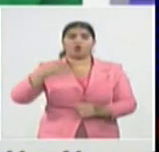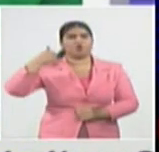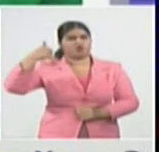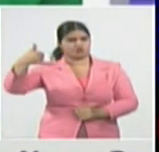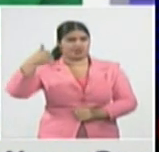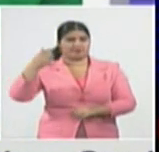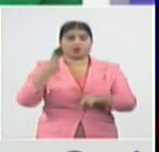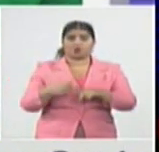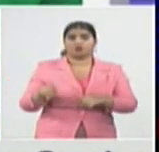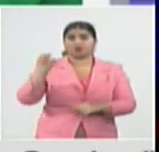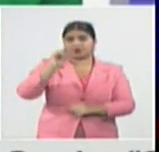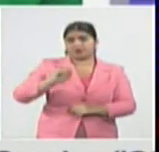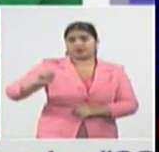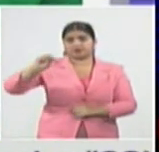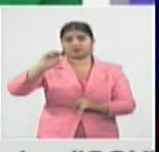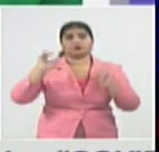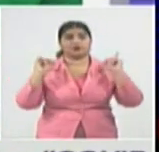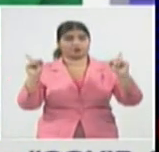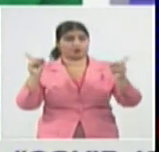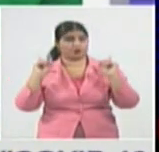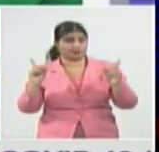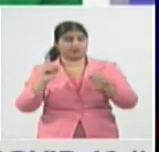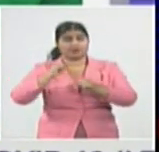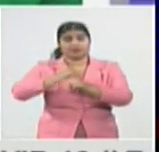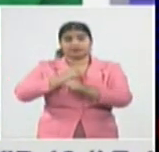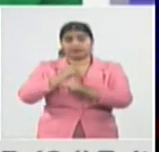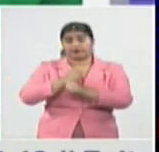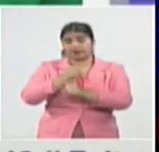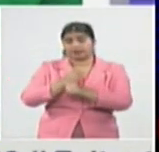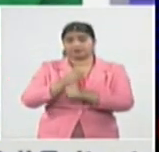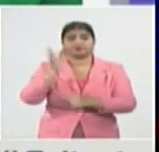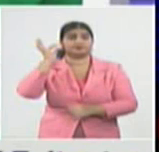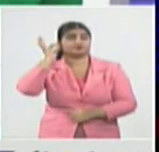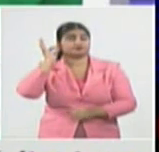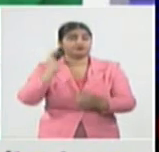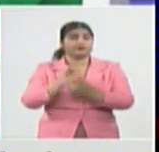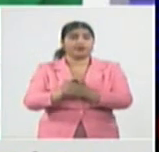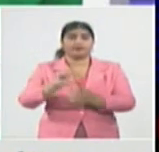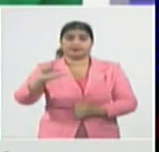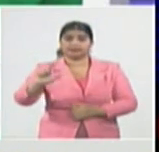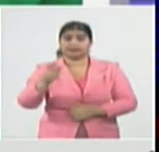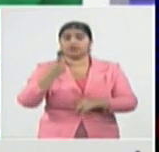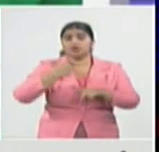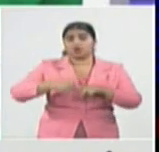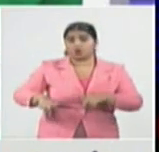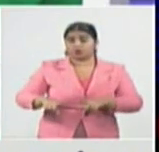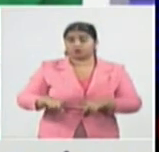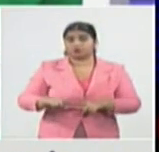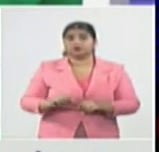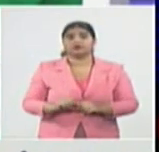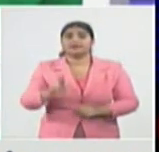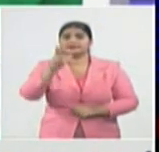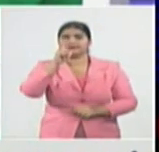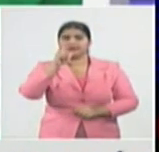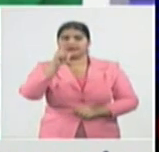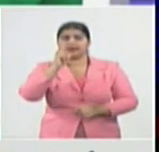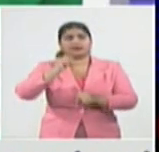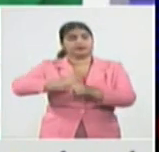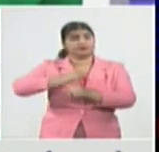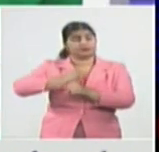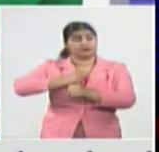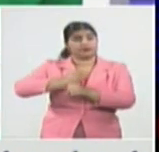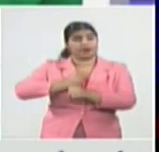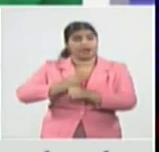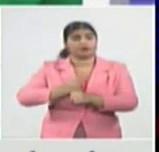masa donde vemos también el papel de la Federación de Mujeres Cubanas donde vemos también el papel de los CDR de los delegados